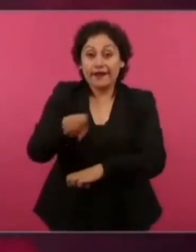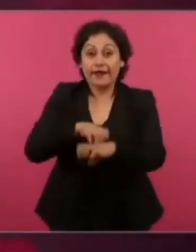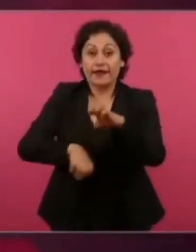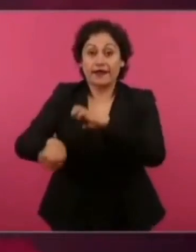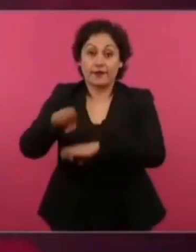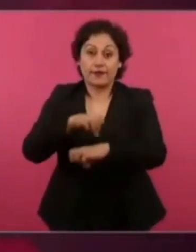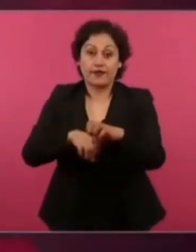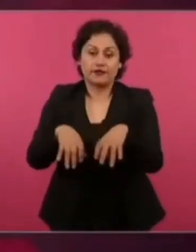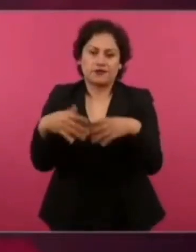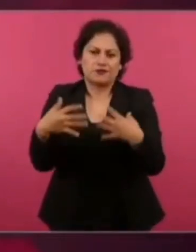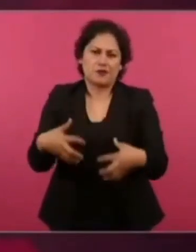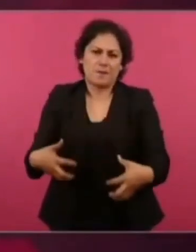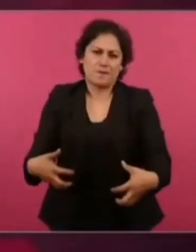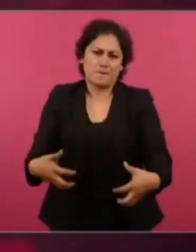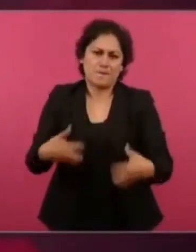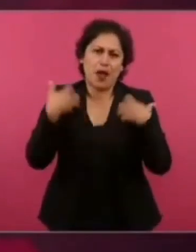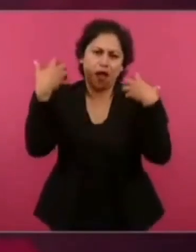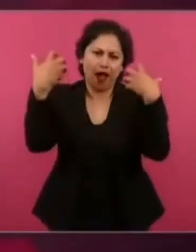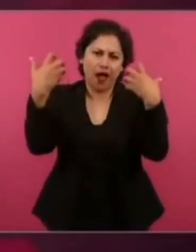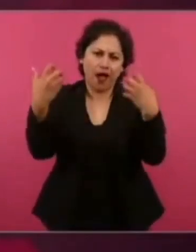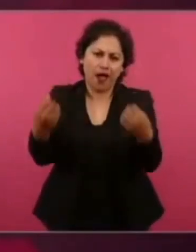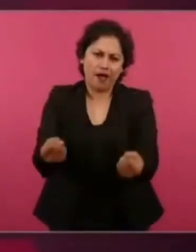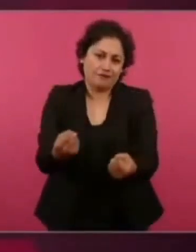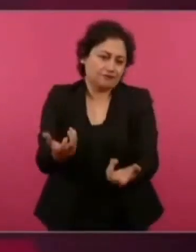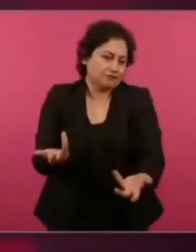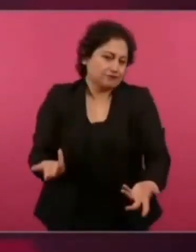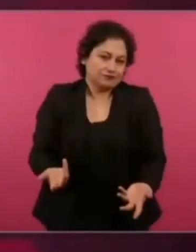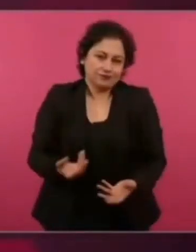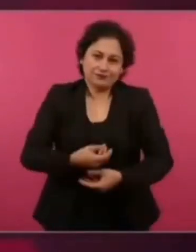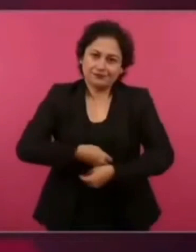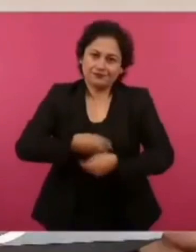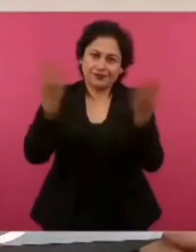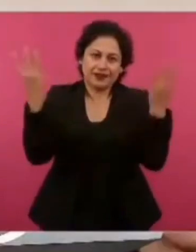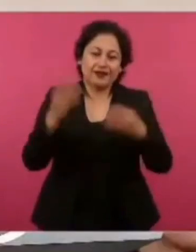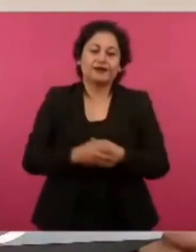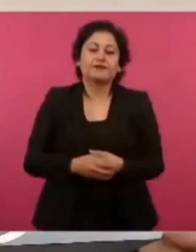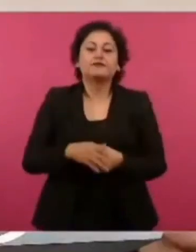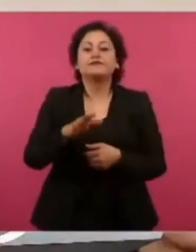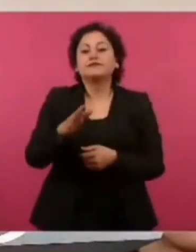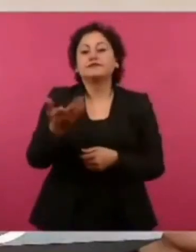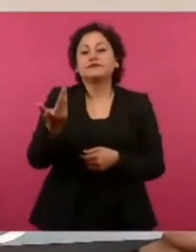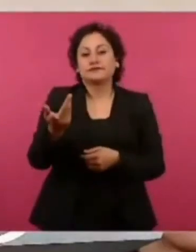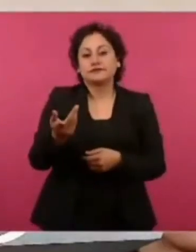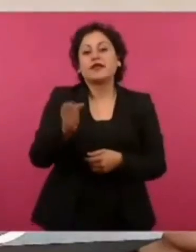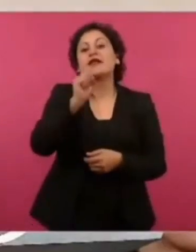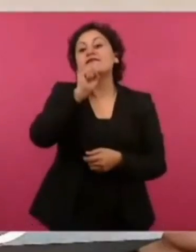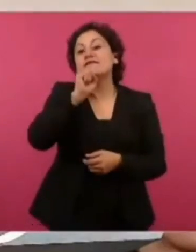lanzadísimos, incluso empresas extranjeras